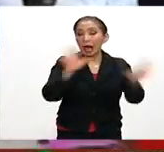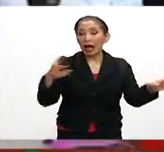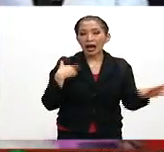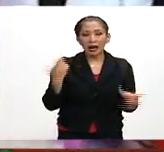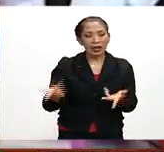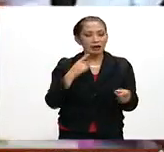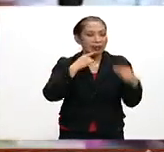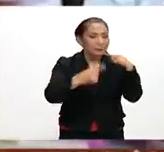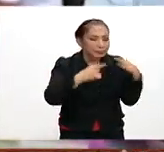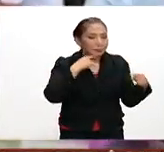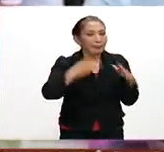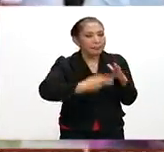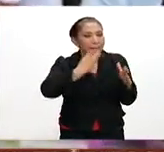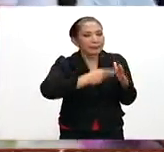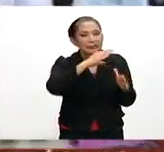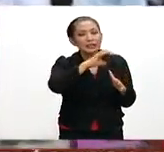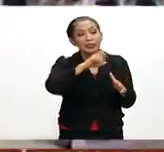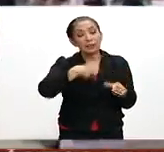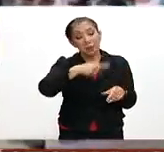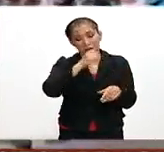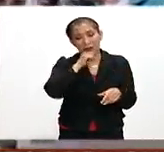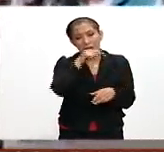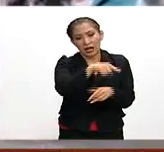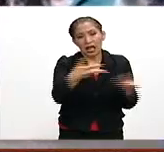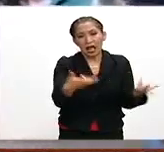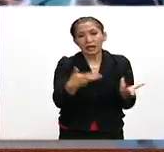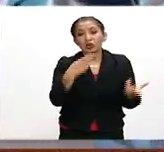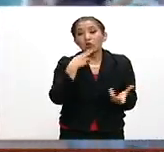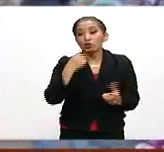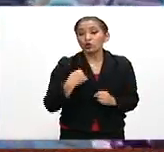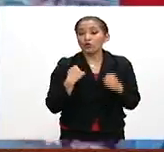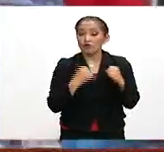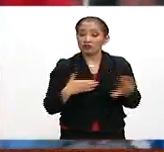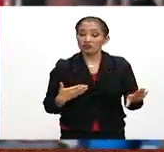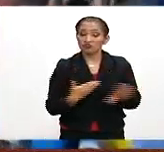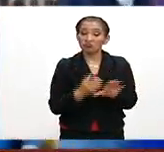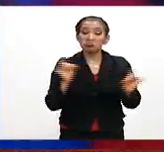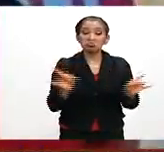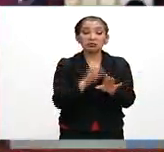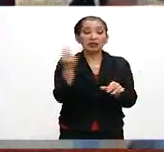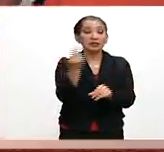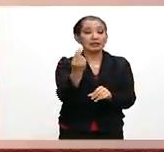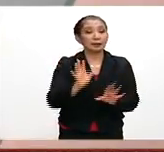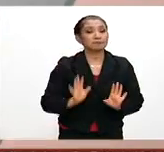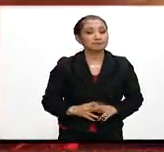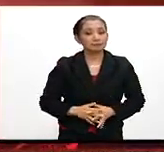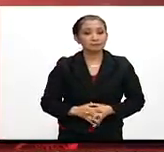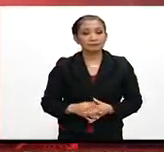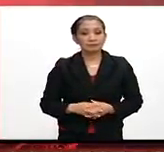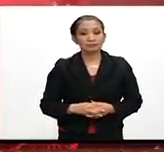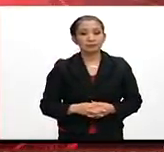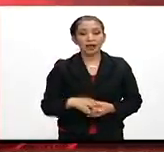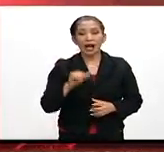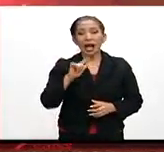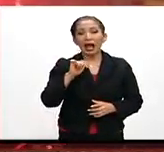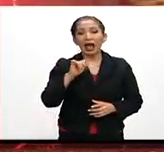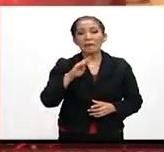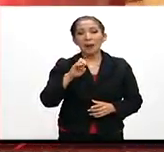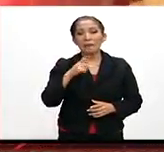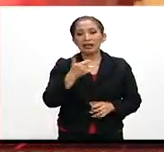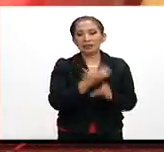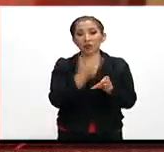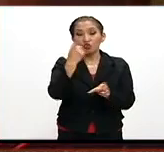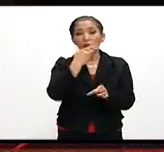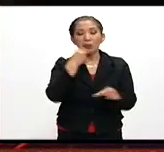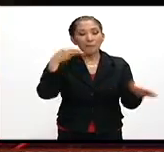agotará el diálogo con la CENTE, pero también podría hacer uso de la fuerza en caso necesario. En Alabama, Estados Unidos,